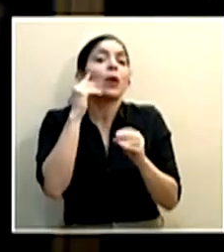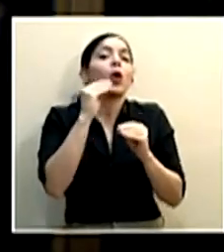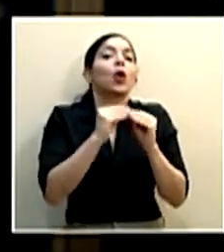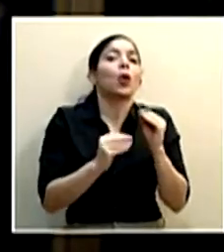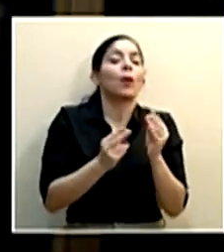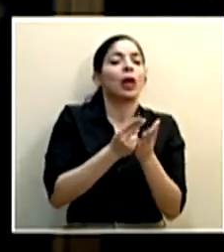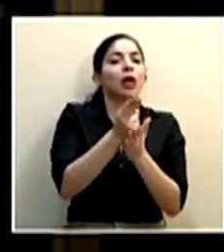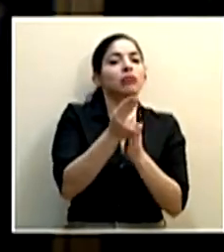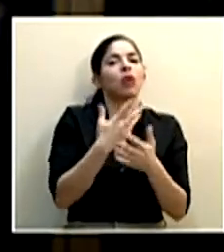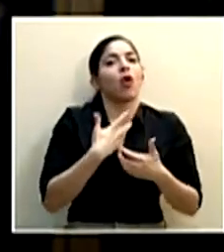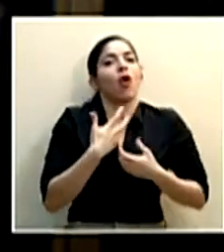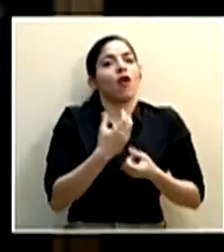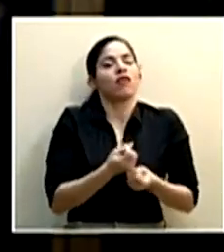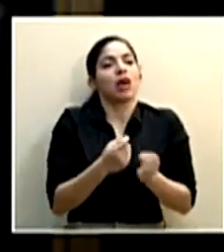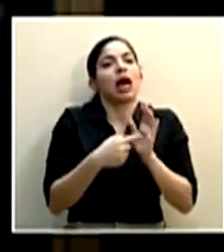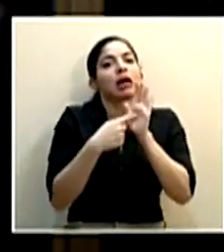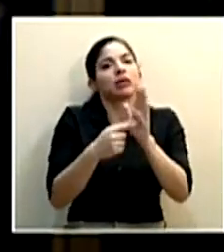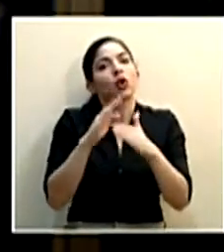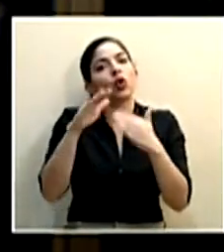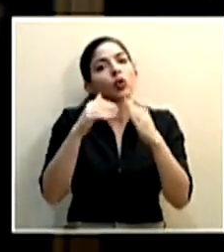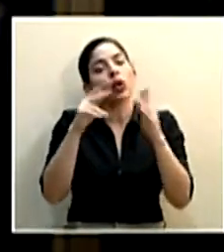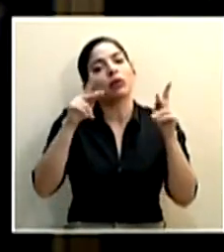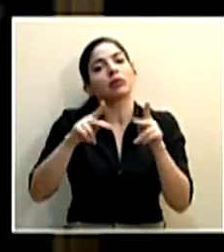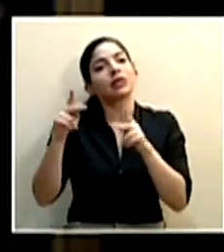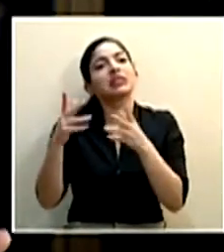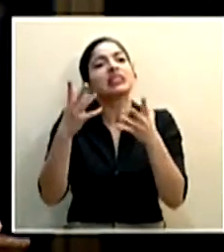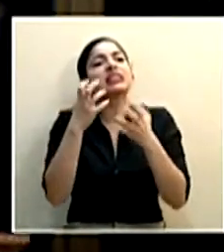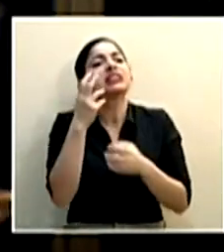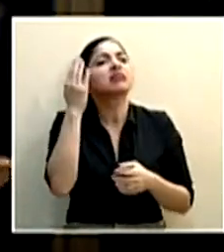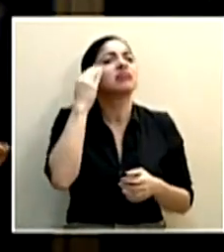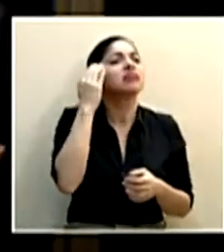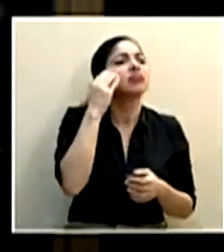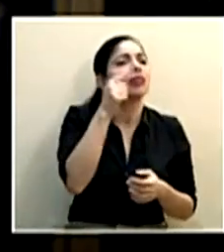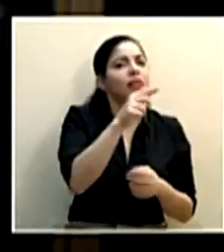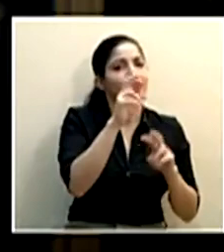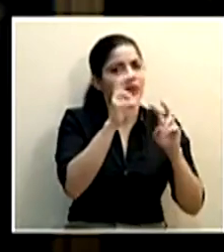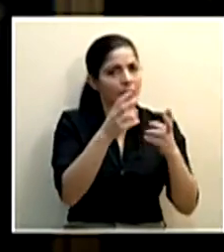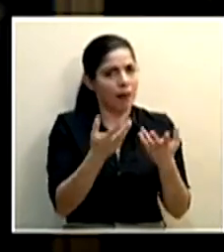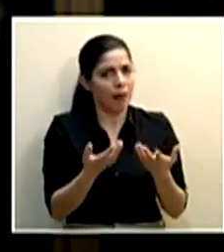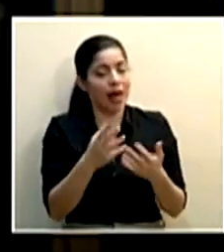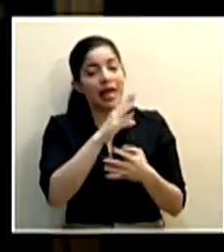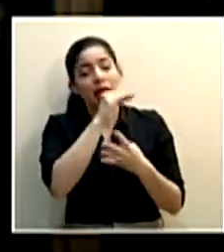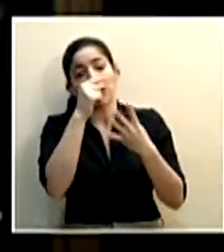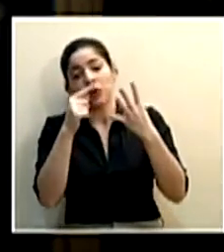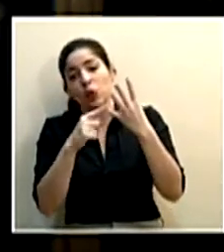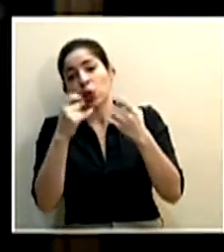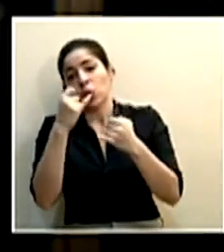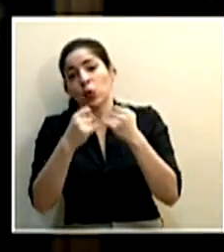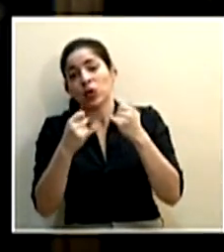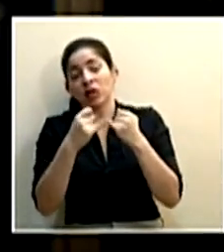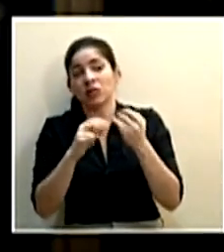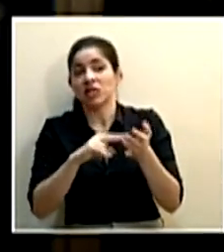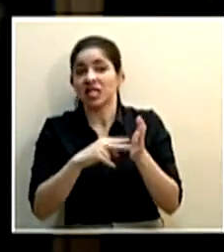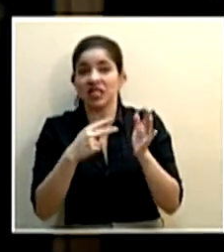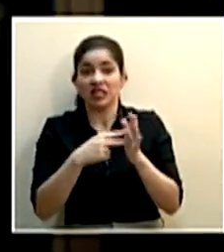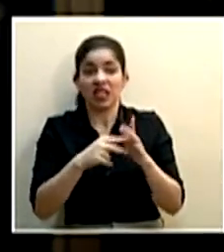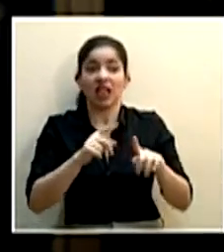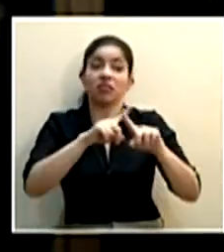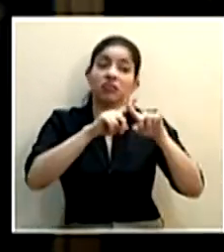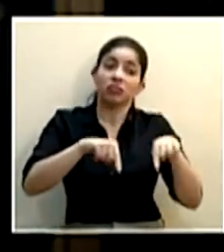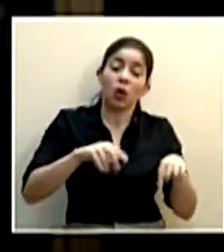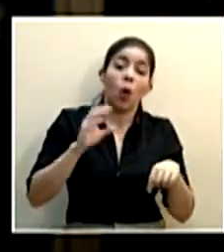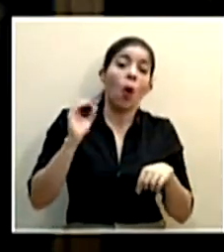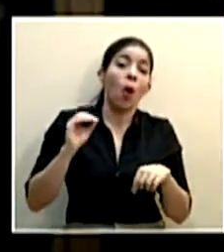la transparencia y la confianza que los ciudadanos quieren tener con respecto a este tema. Y por último, ¿está descartado o sigue en